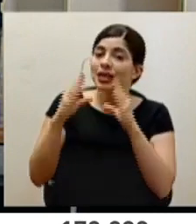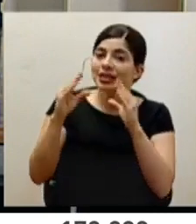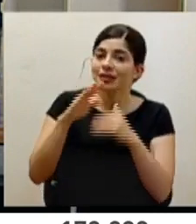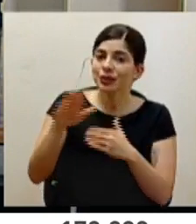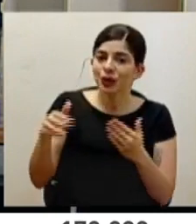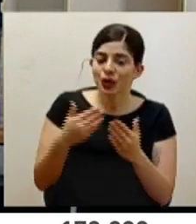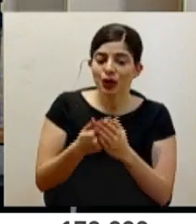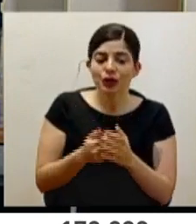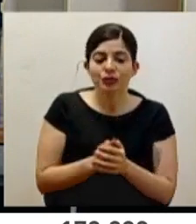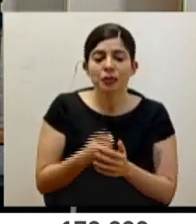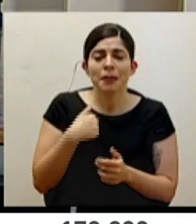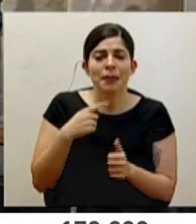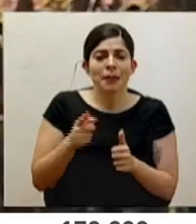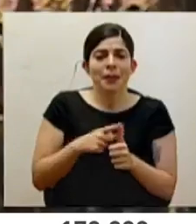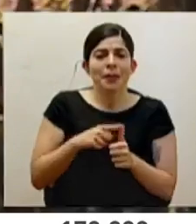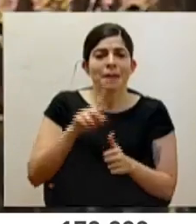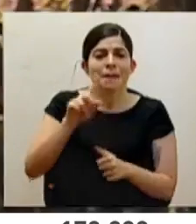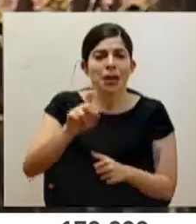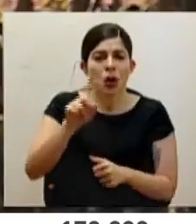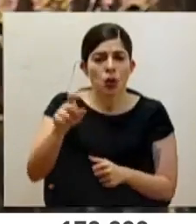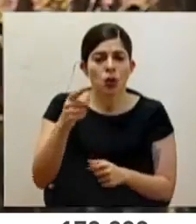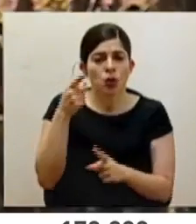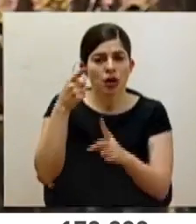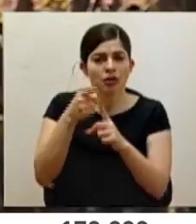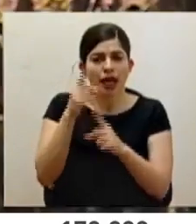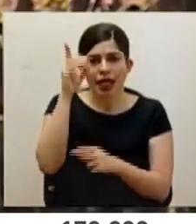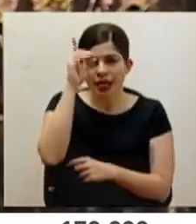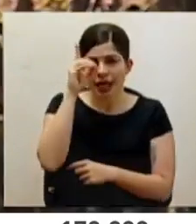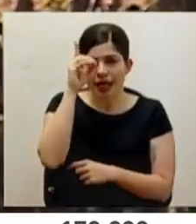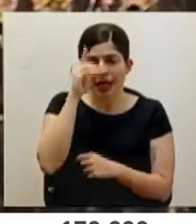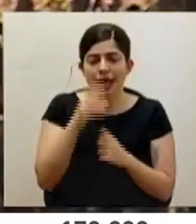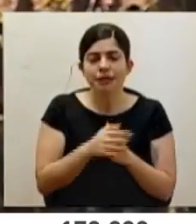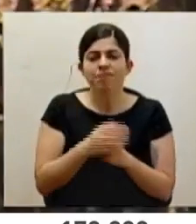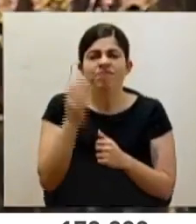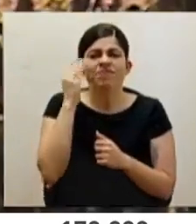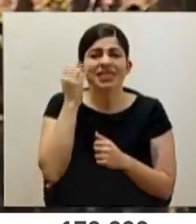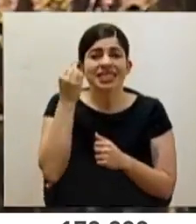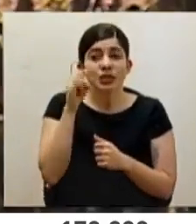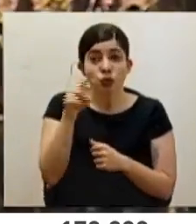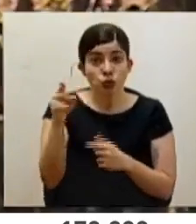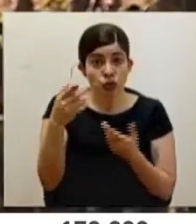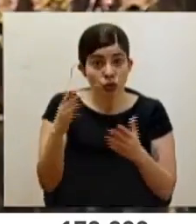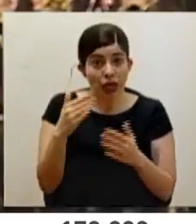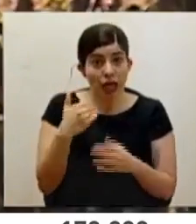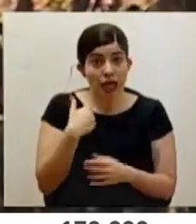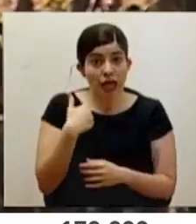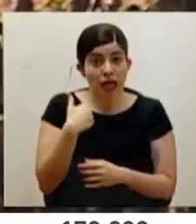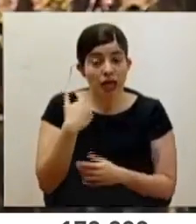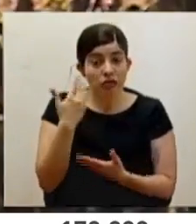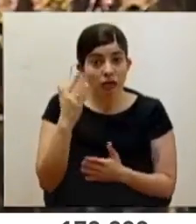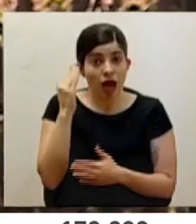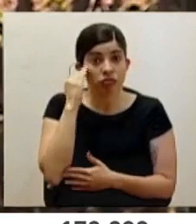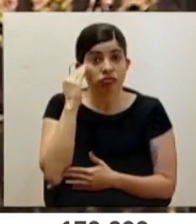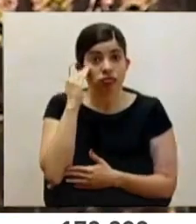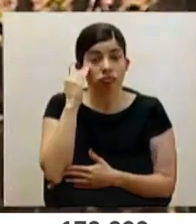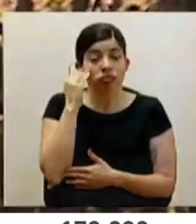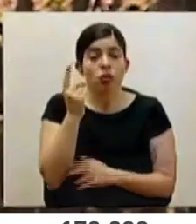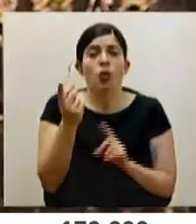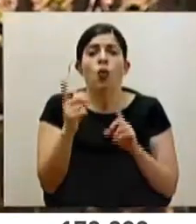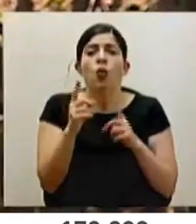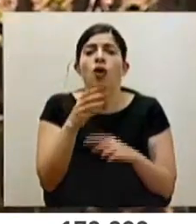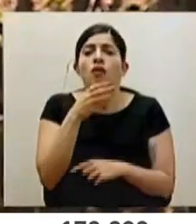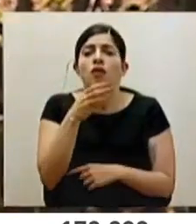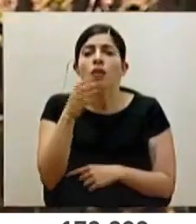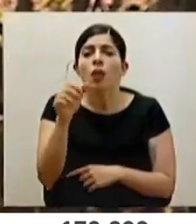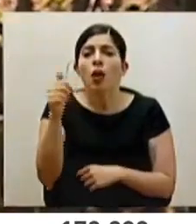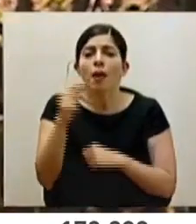a todos. Mis primeras consultas son para don Daniel. Daniel, para conocer si ustedes ya tienen conocimiento de las recomendaciones que han